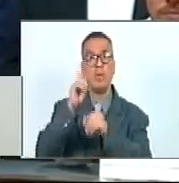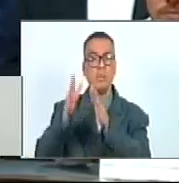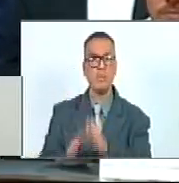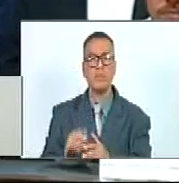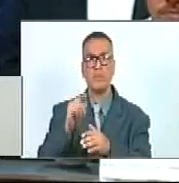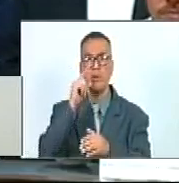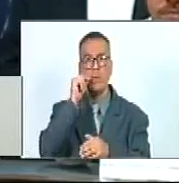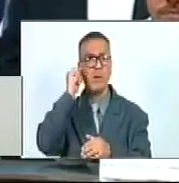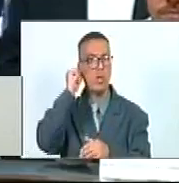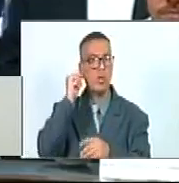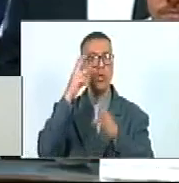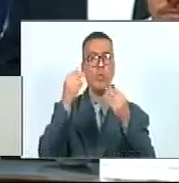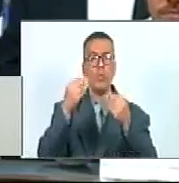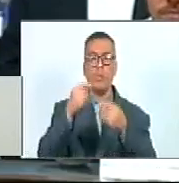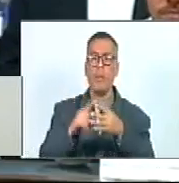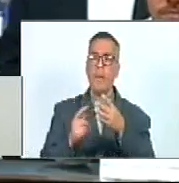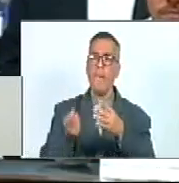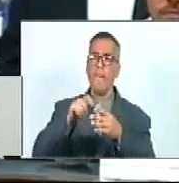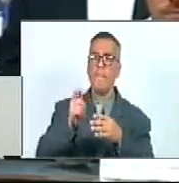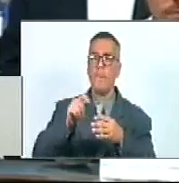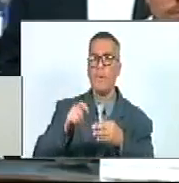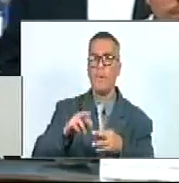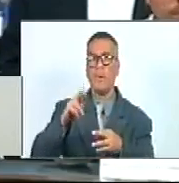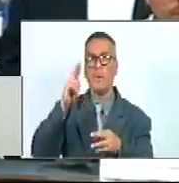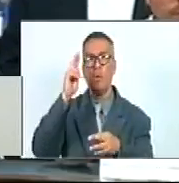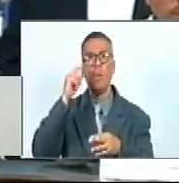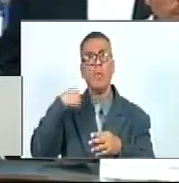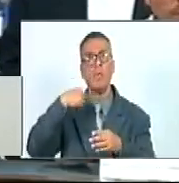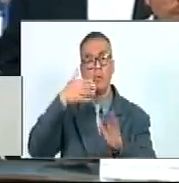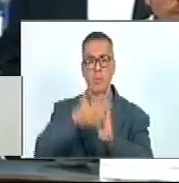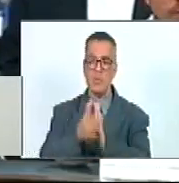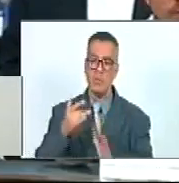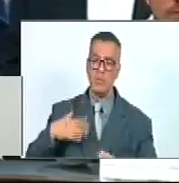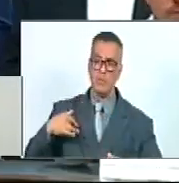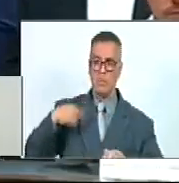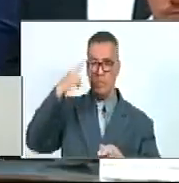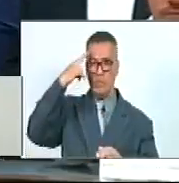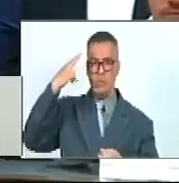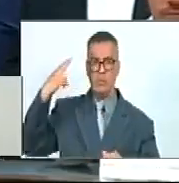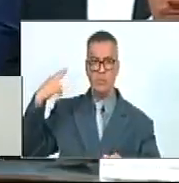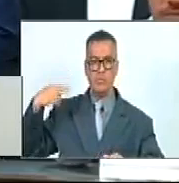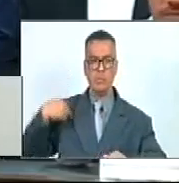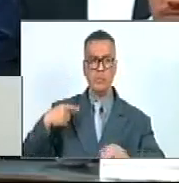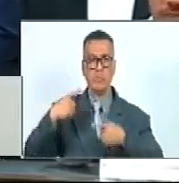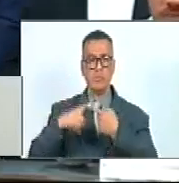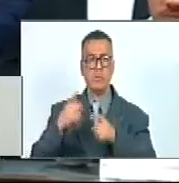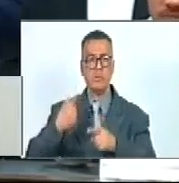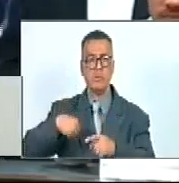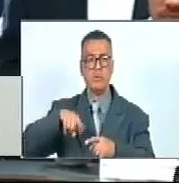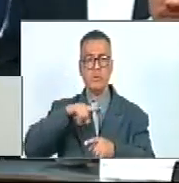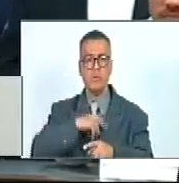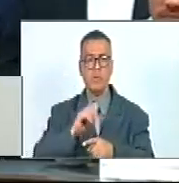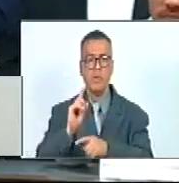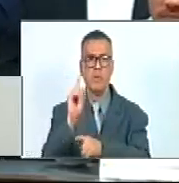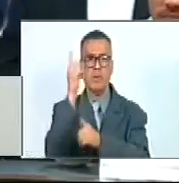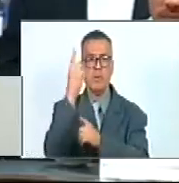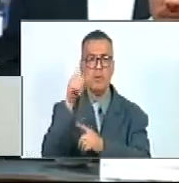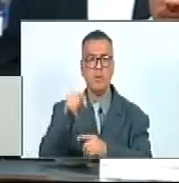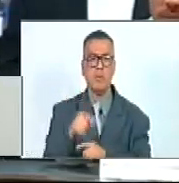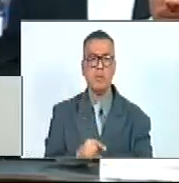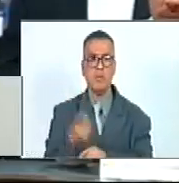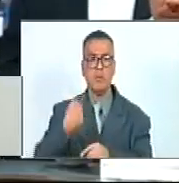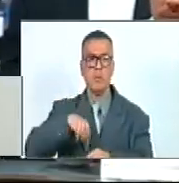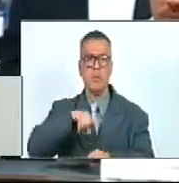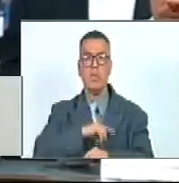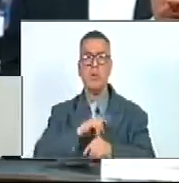Y Venezolanas Tenemos Muchas Razones Por La Cual Sentirnos Orgullosos Y Orgullosas Principalmente Por